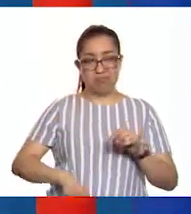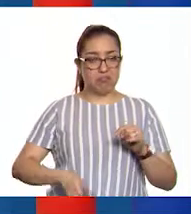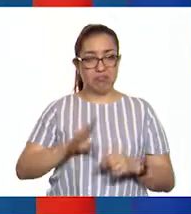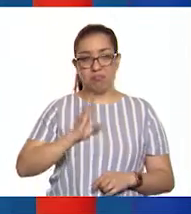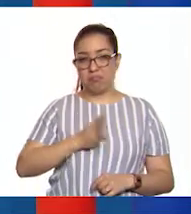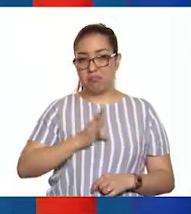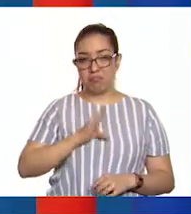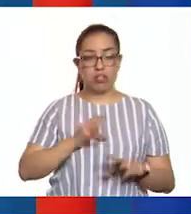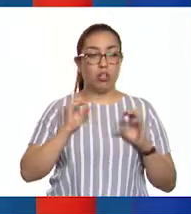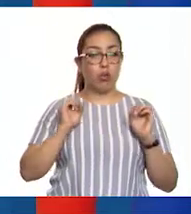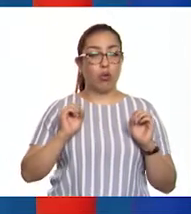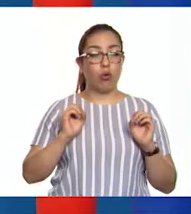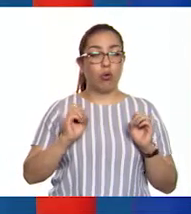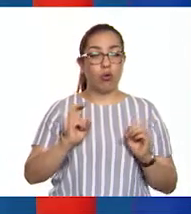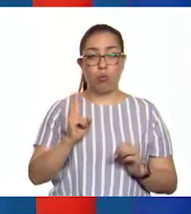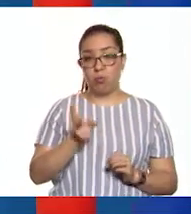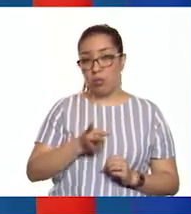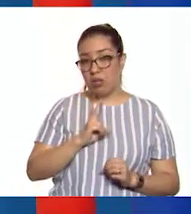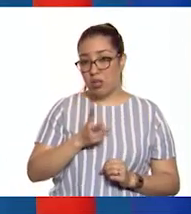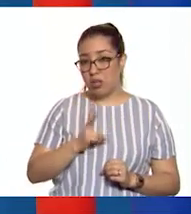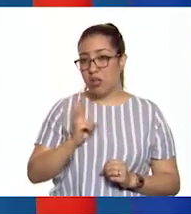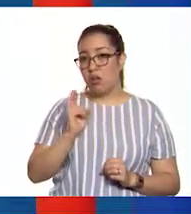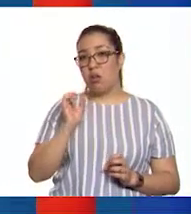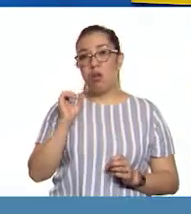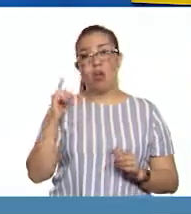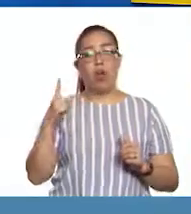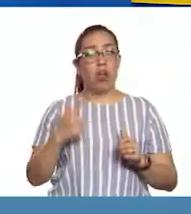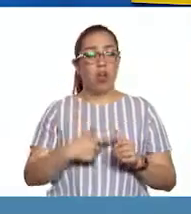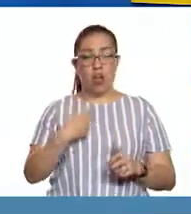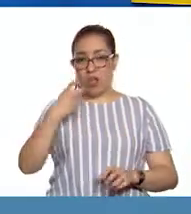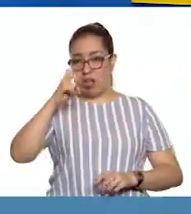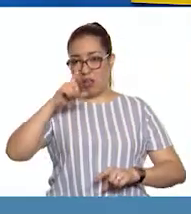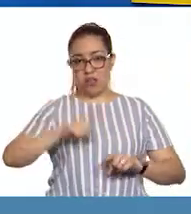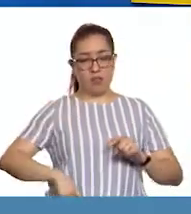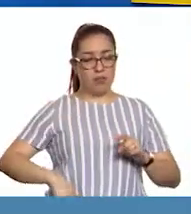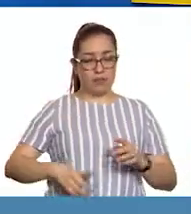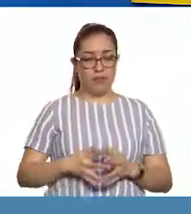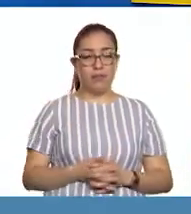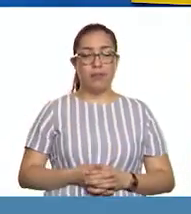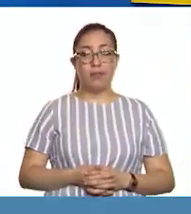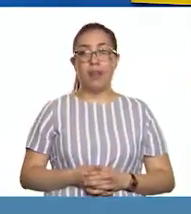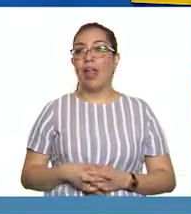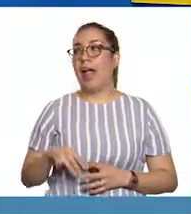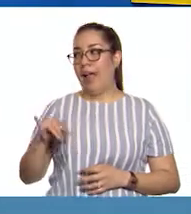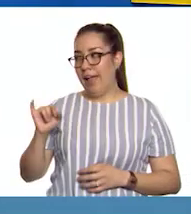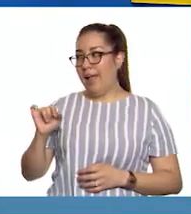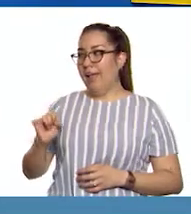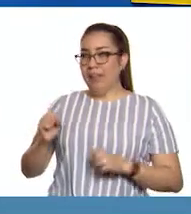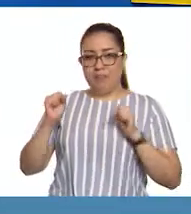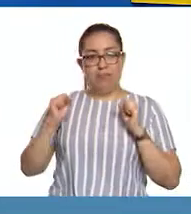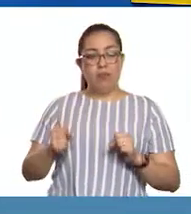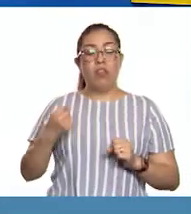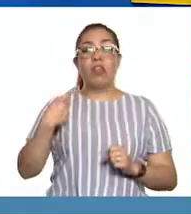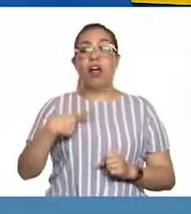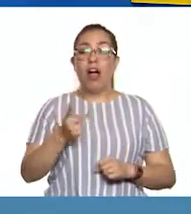hongos que puedan traer las setas o el mismo grano. Seguro. Sin embargo, hay que revisar diario la bolsa para